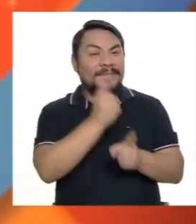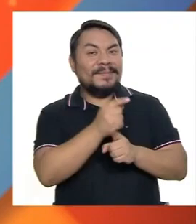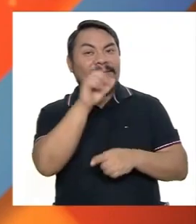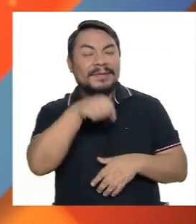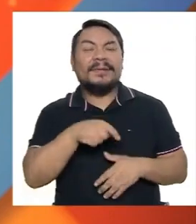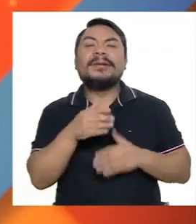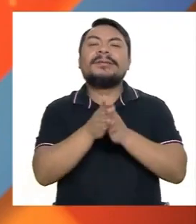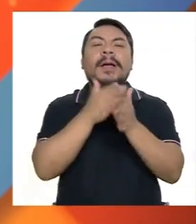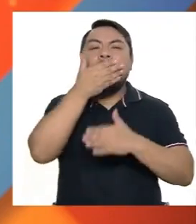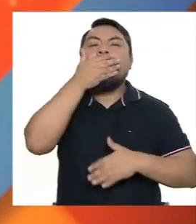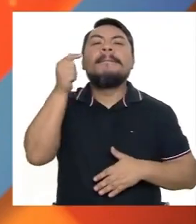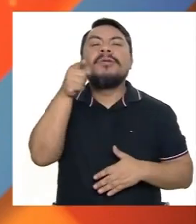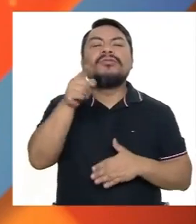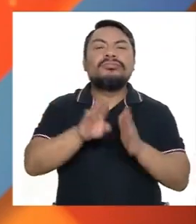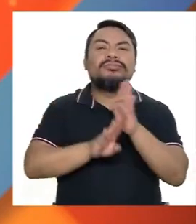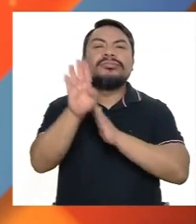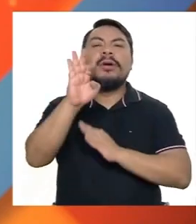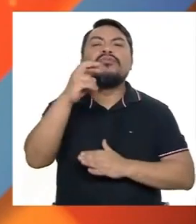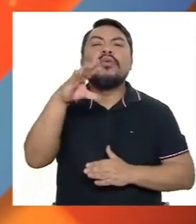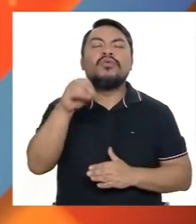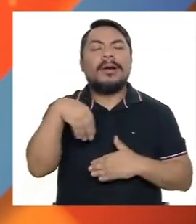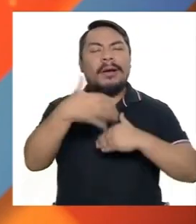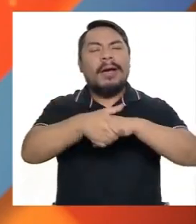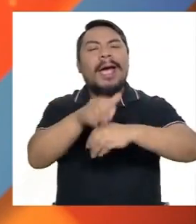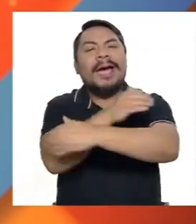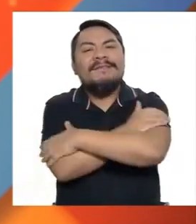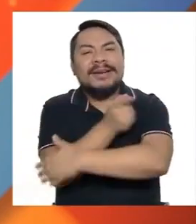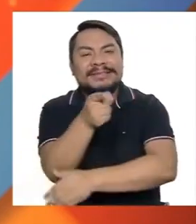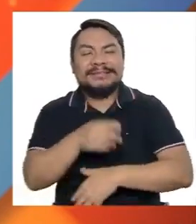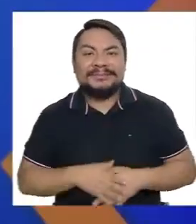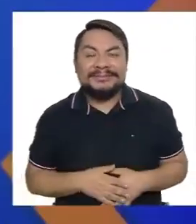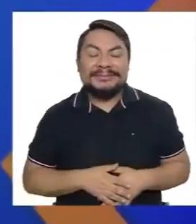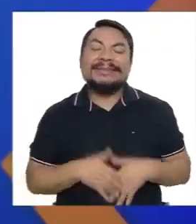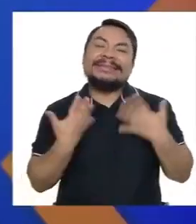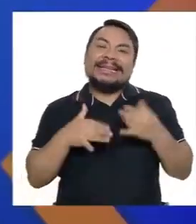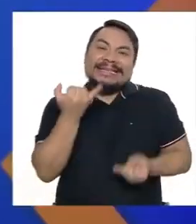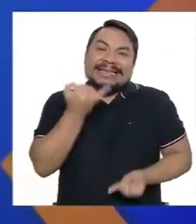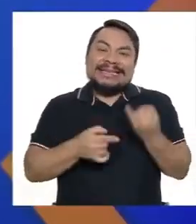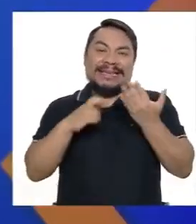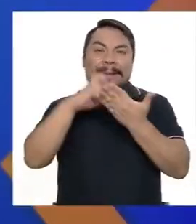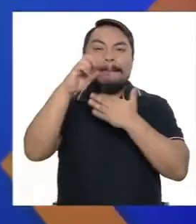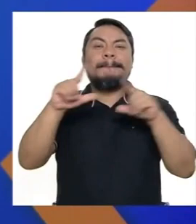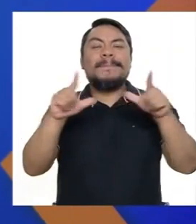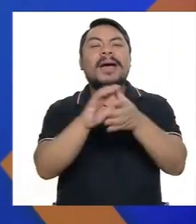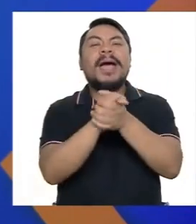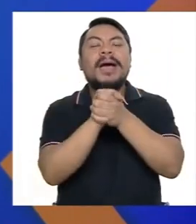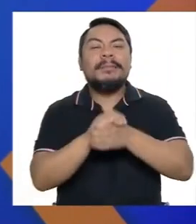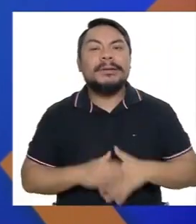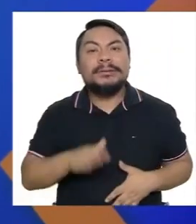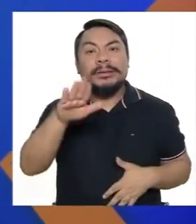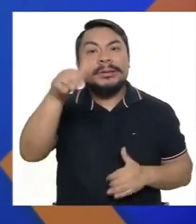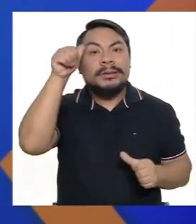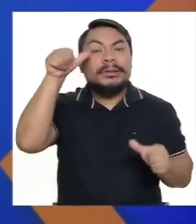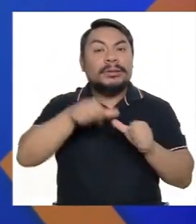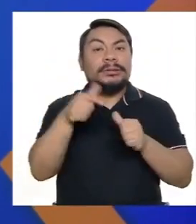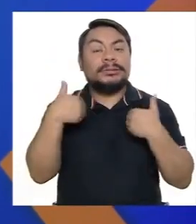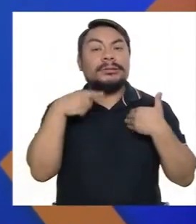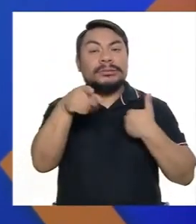cierto. Te deseo todos los mejores de los éxitos, Bruno. Te mando un fuerte abrazo. Y así vamos terminando el programa, amigos.